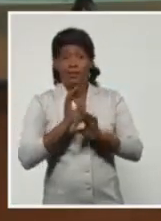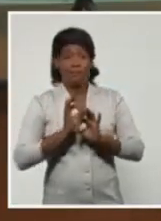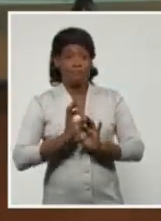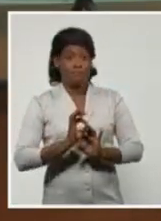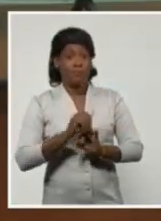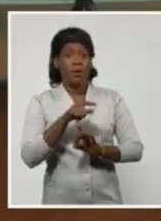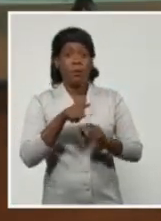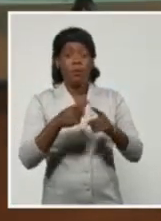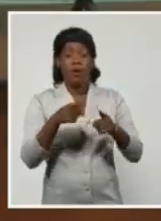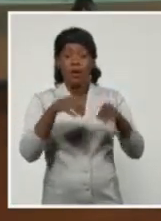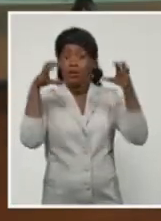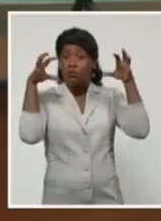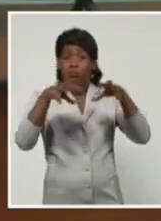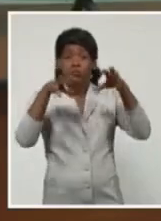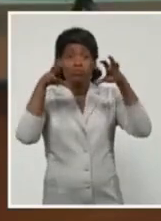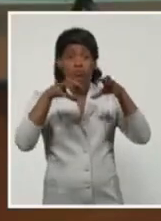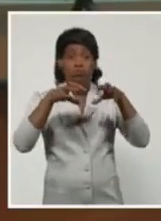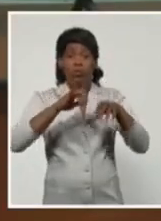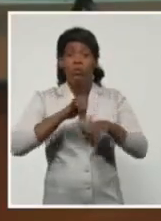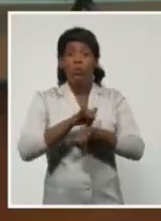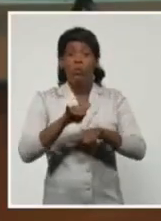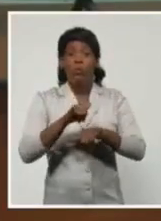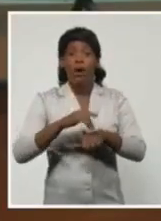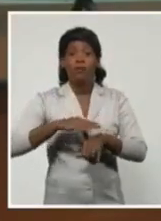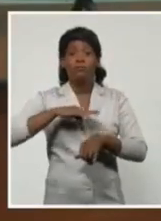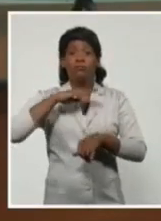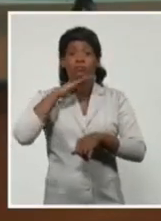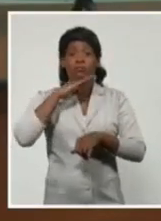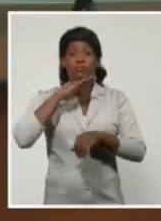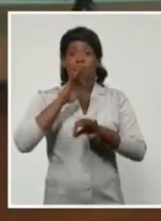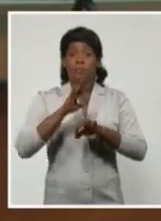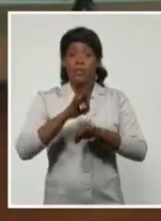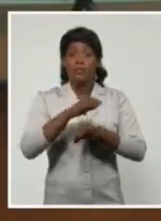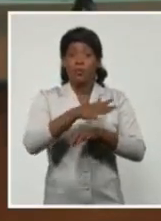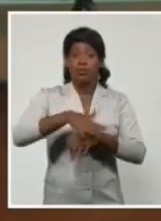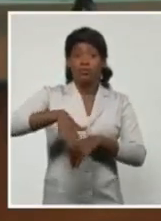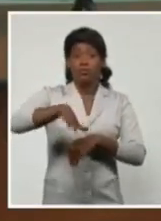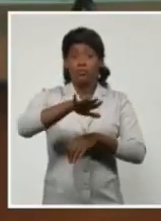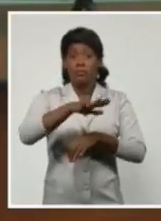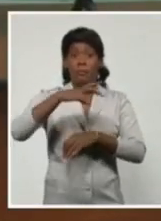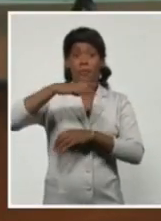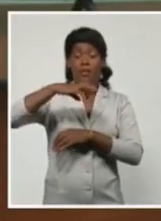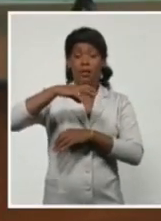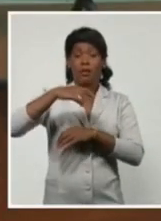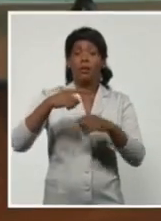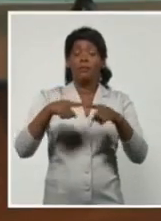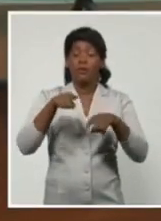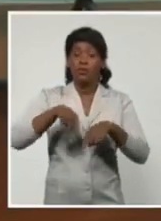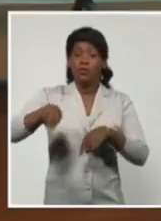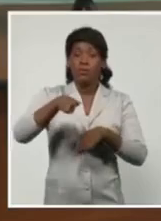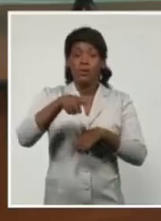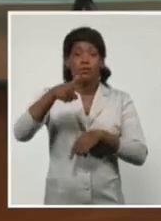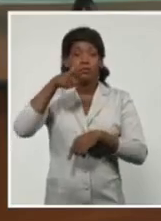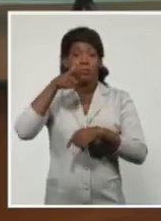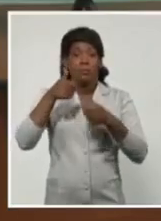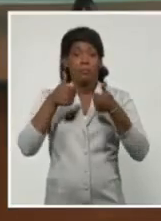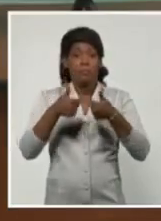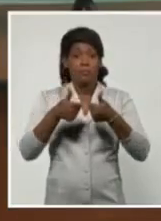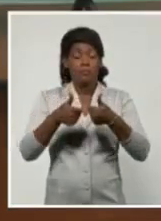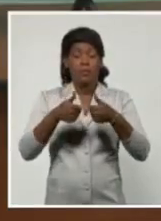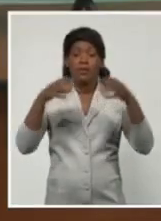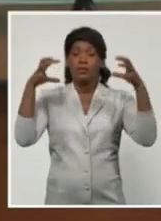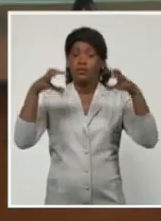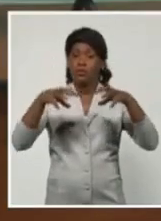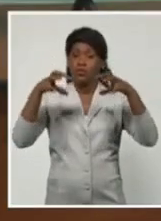intensísimas con inundaciones en Pinar del Río. Por lo tanto, no hay que descuidarse ni un segundo con la lluvia. Bueno, hasta las 3 y 30